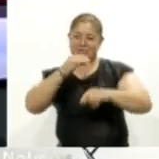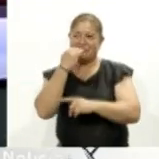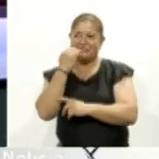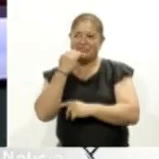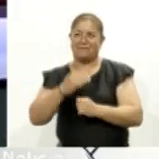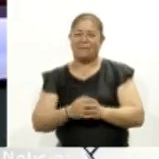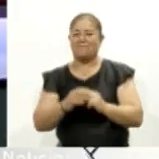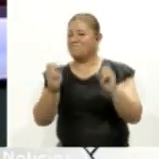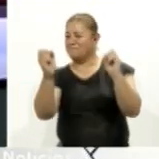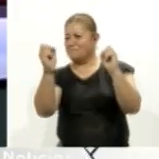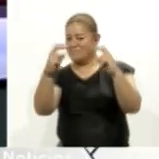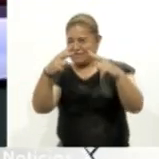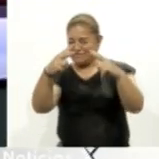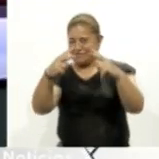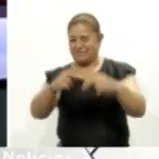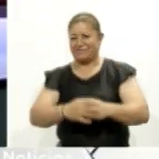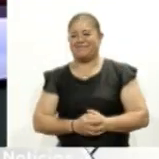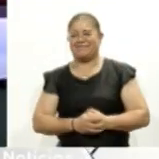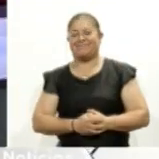hasta pronto